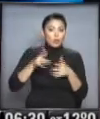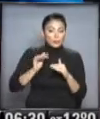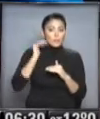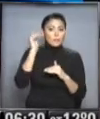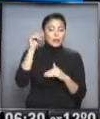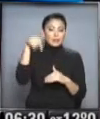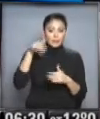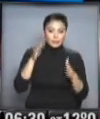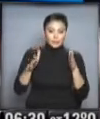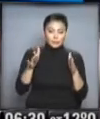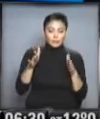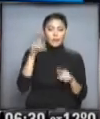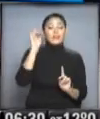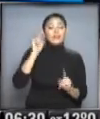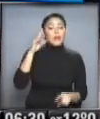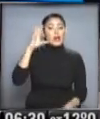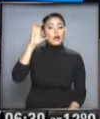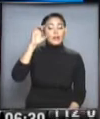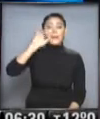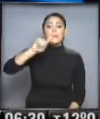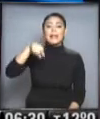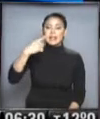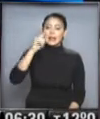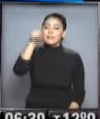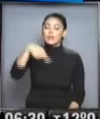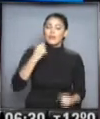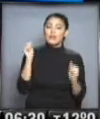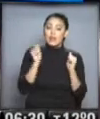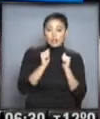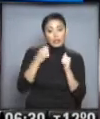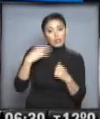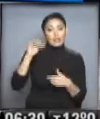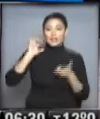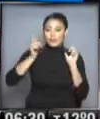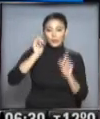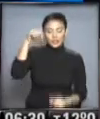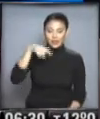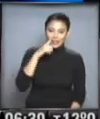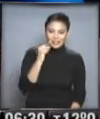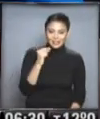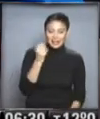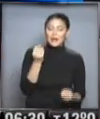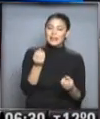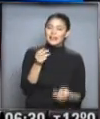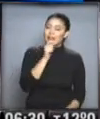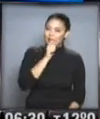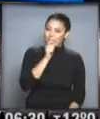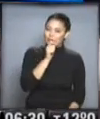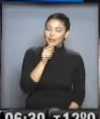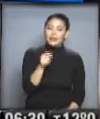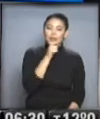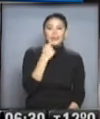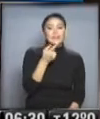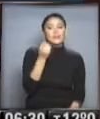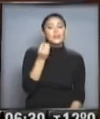para julio, recuerden que a partir de mañana vendrá el frío, así que a disfrutar el día de hoy. ¿Qué tal, Maki? Muy buenos días, ¿cómo estás?